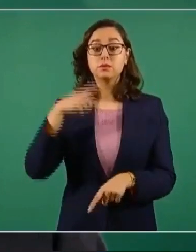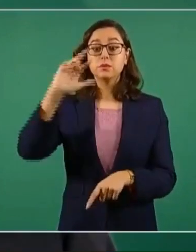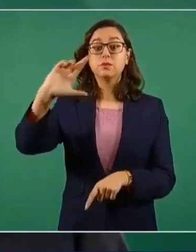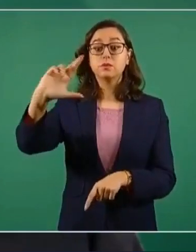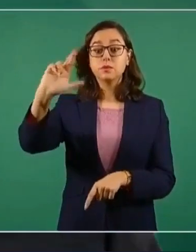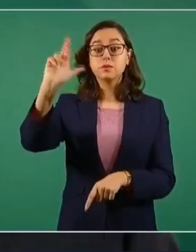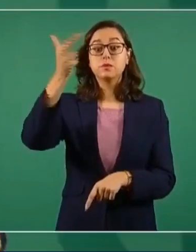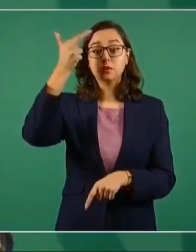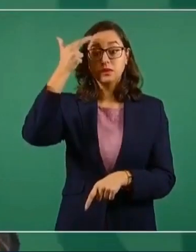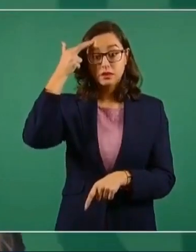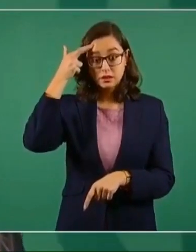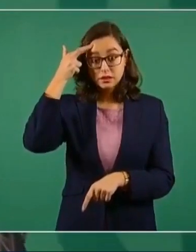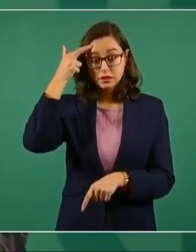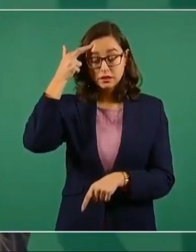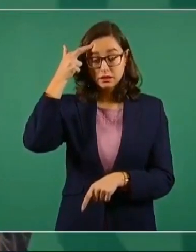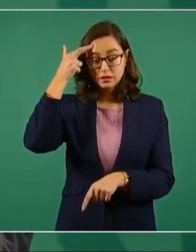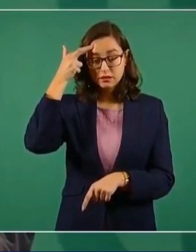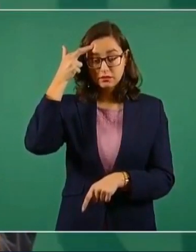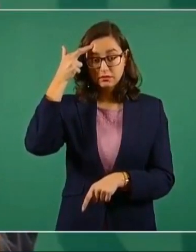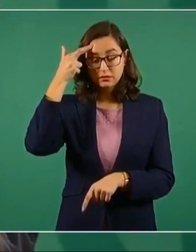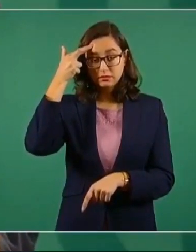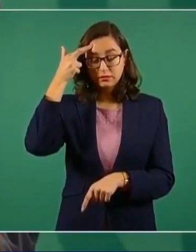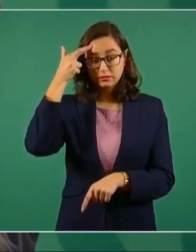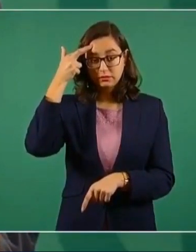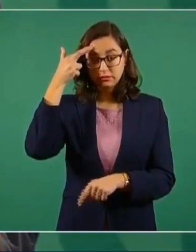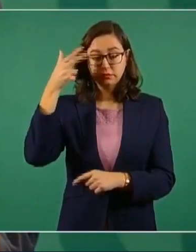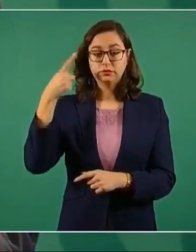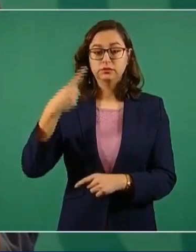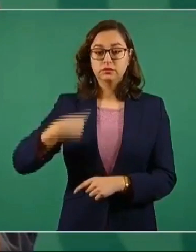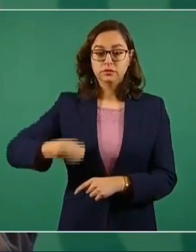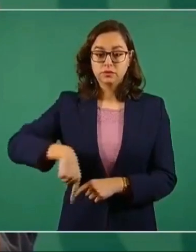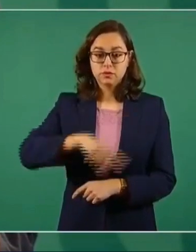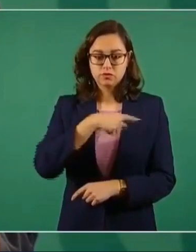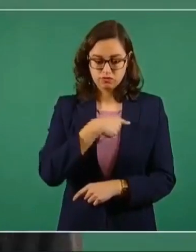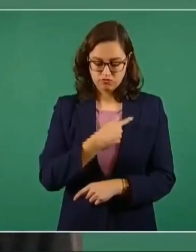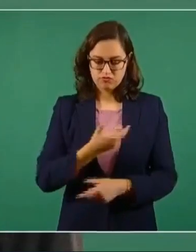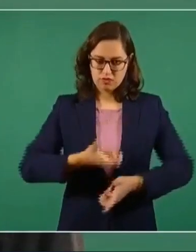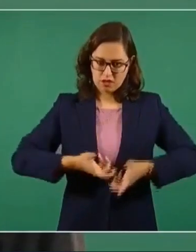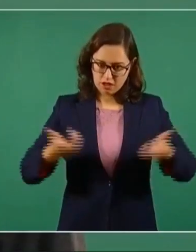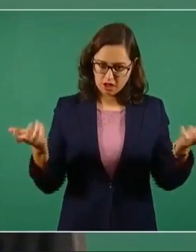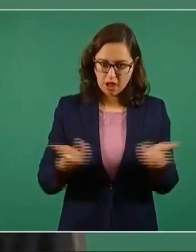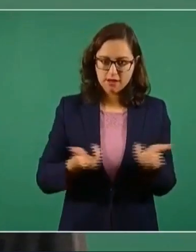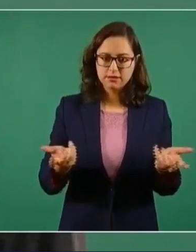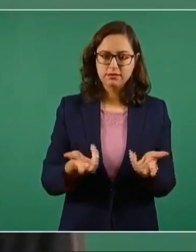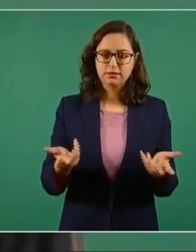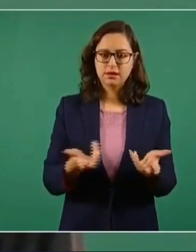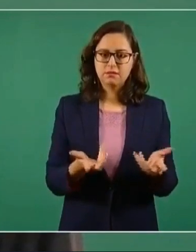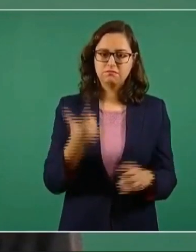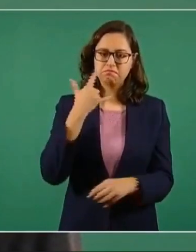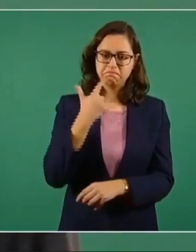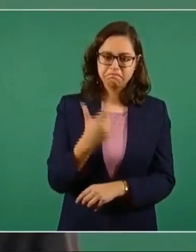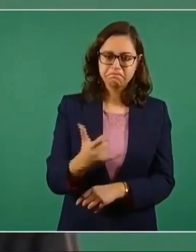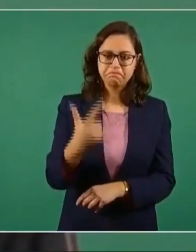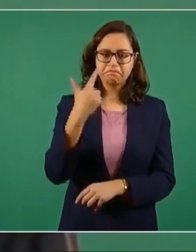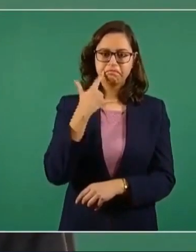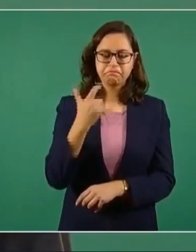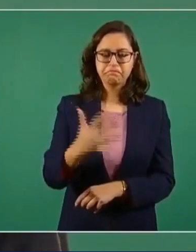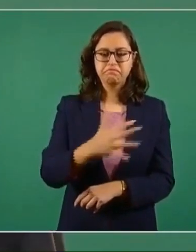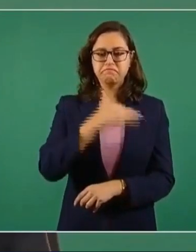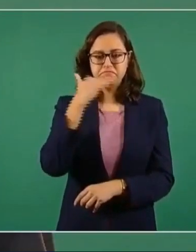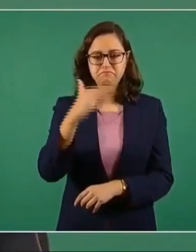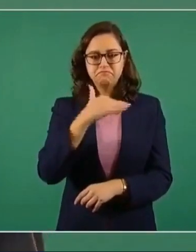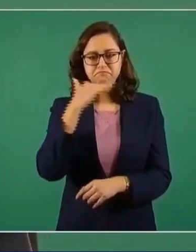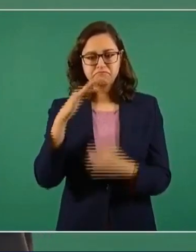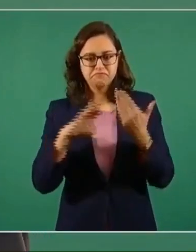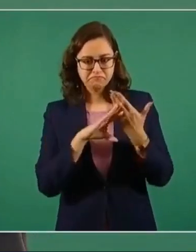estamos combatiendo en los hechos la corrupción